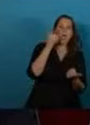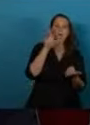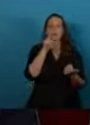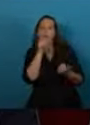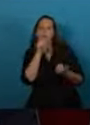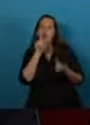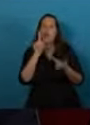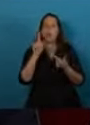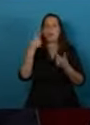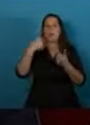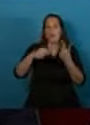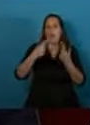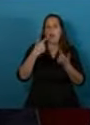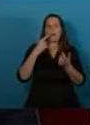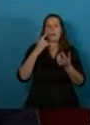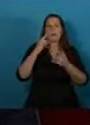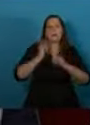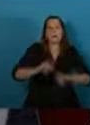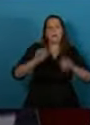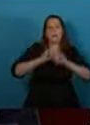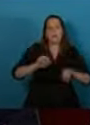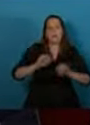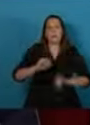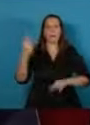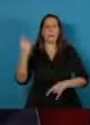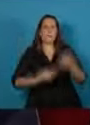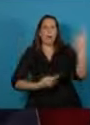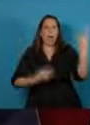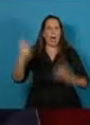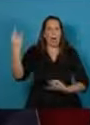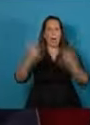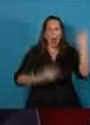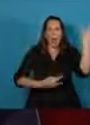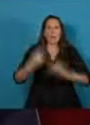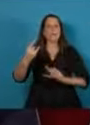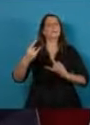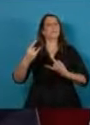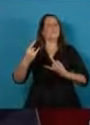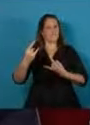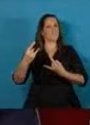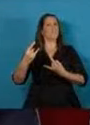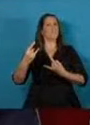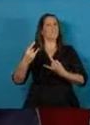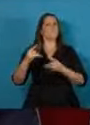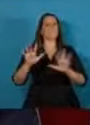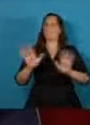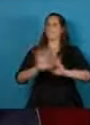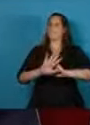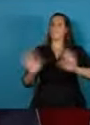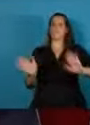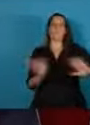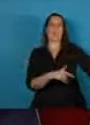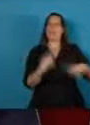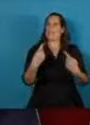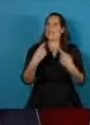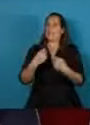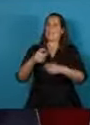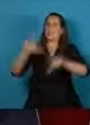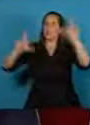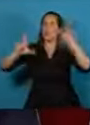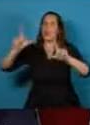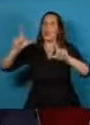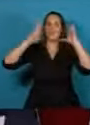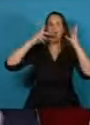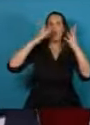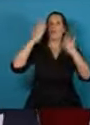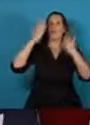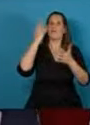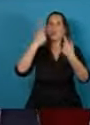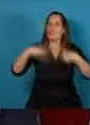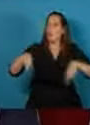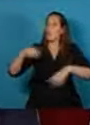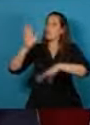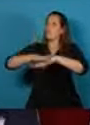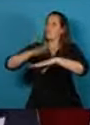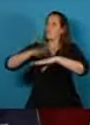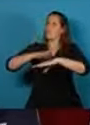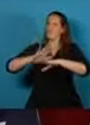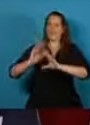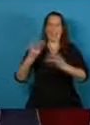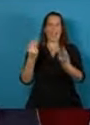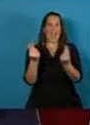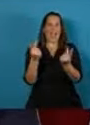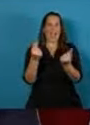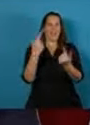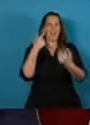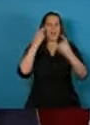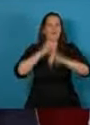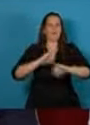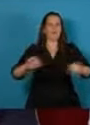más que nunca de medios vibrantes comprometidos con la información de calidad los medios hoy están